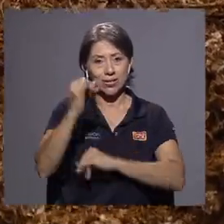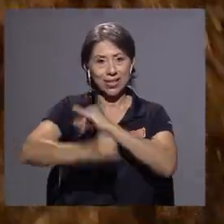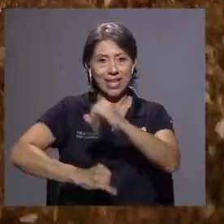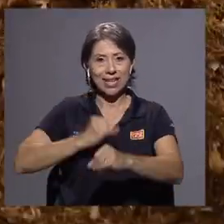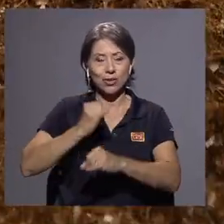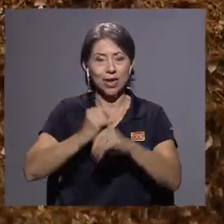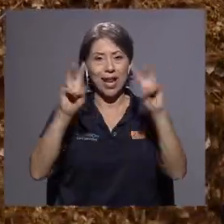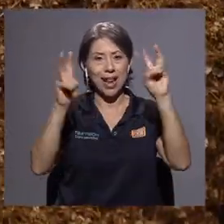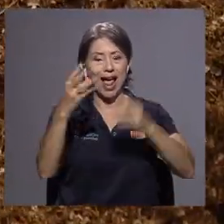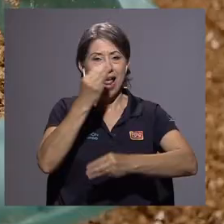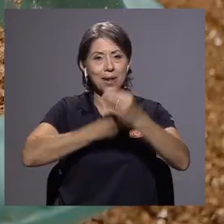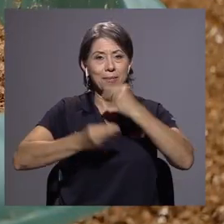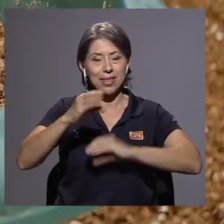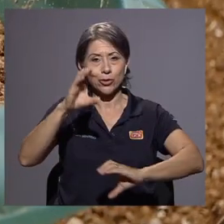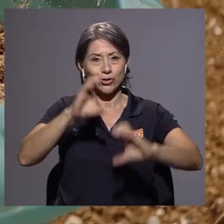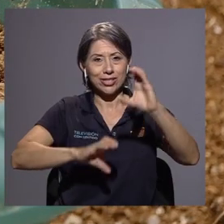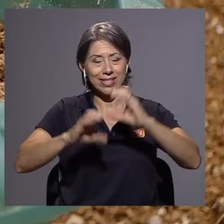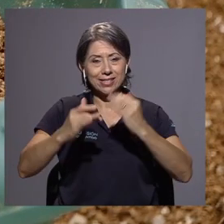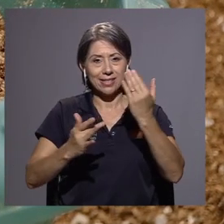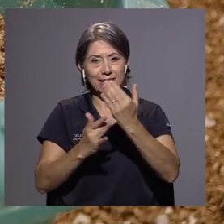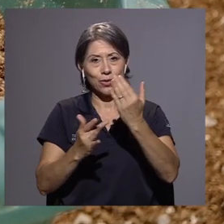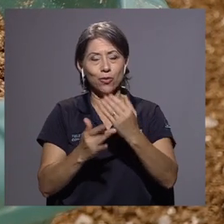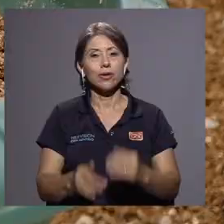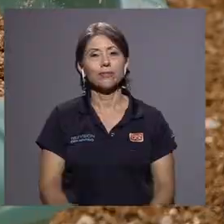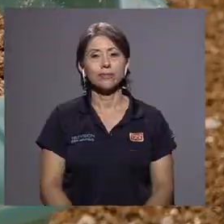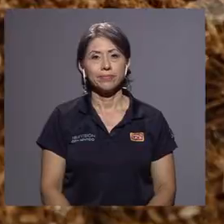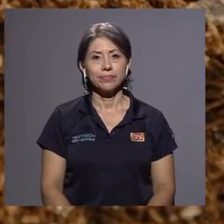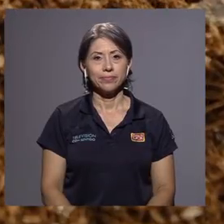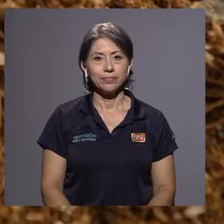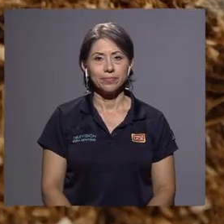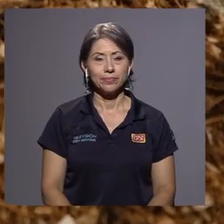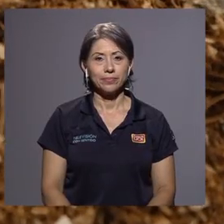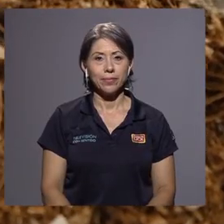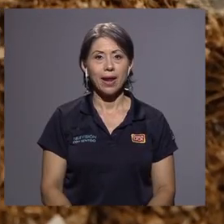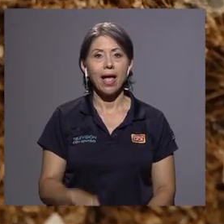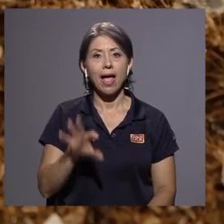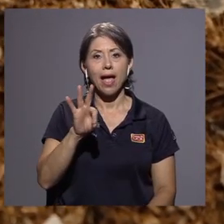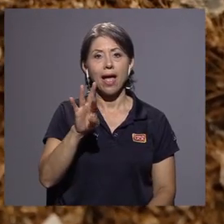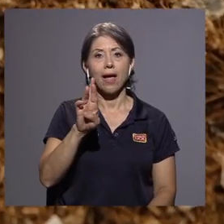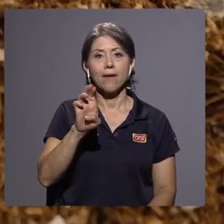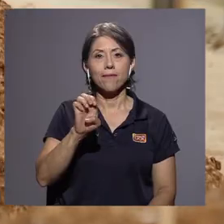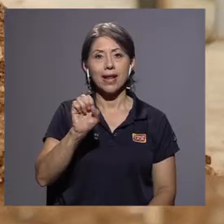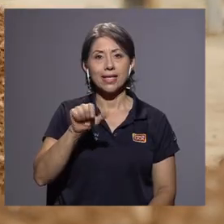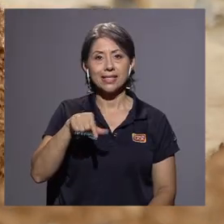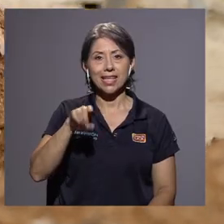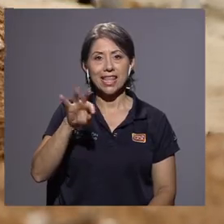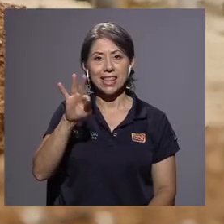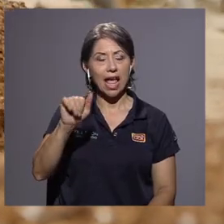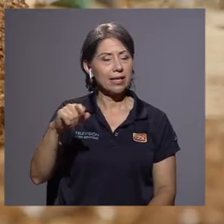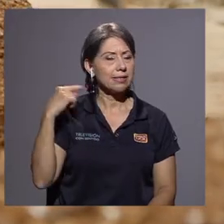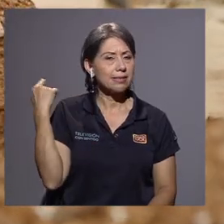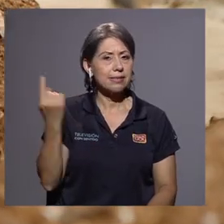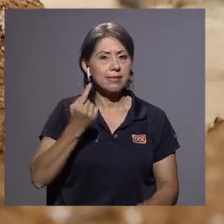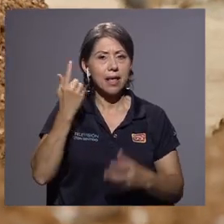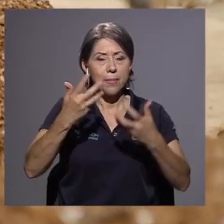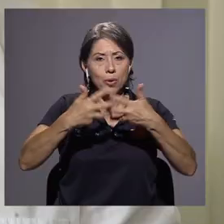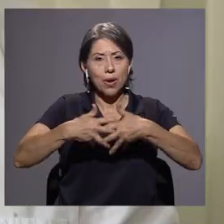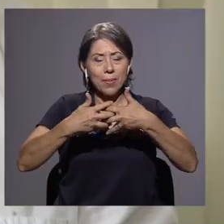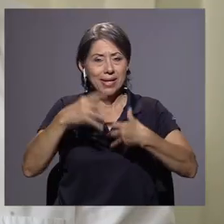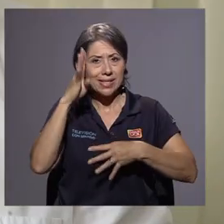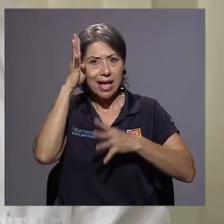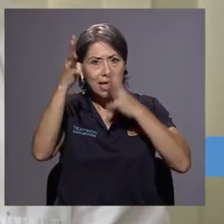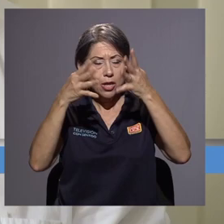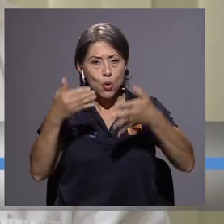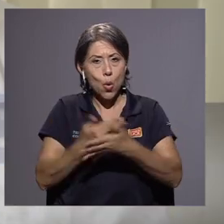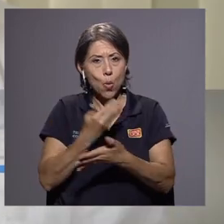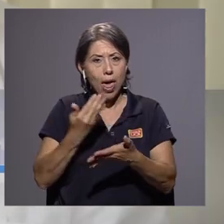Internacional de Alimentos, Ciencia y Tecnología. Fresquita siempre ha sido la empresa innovadora